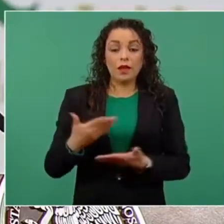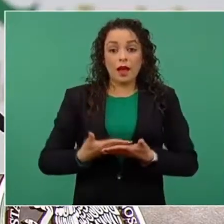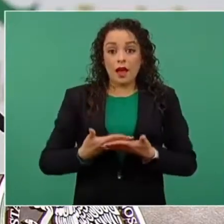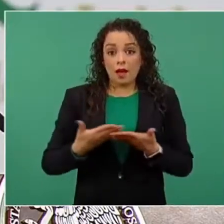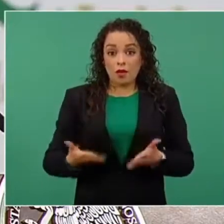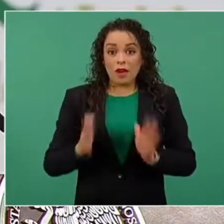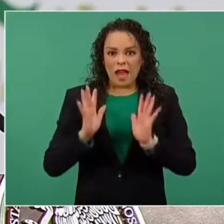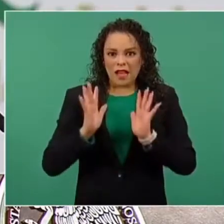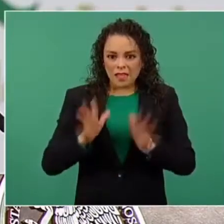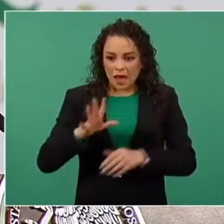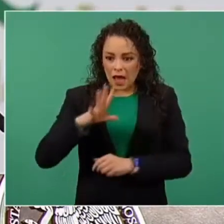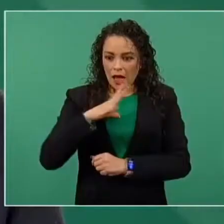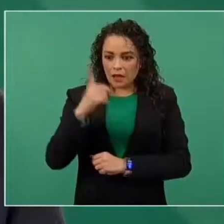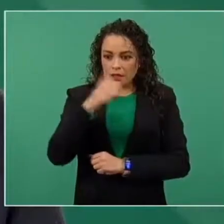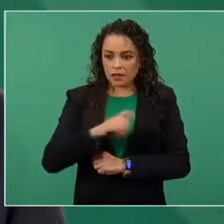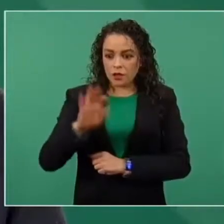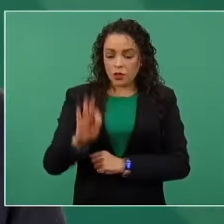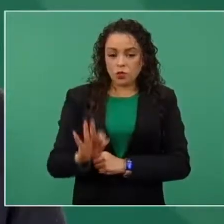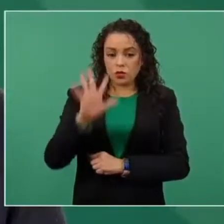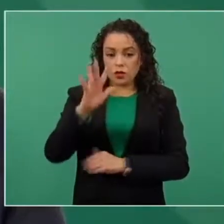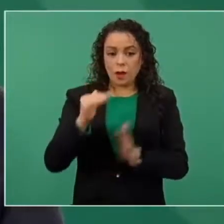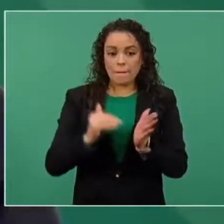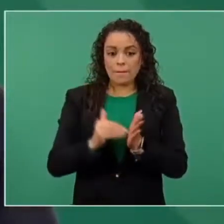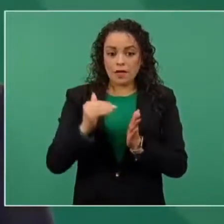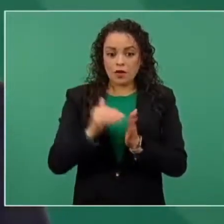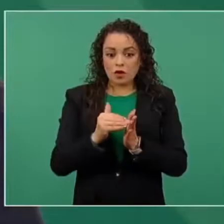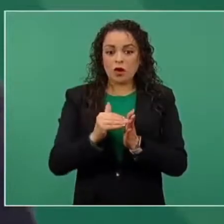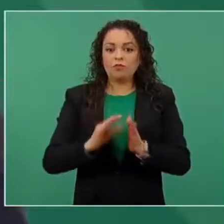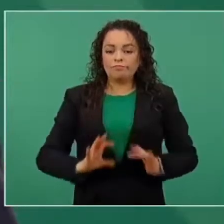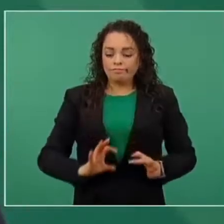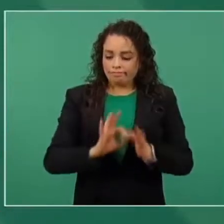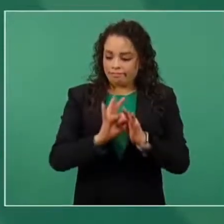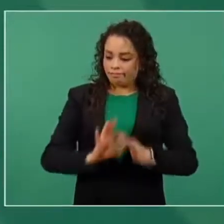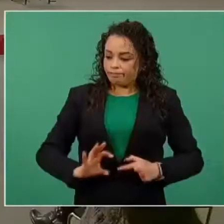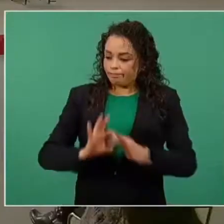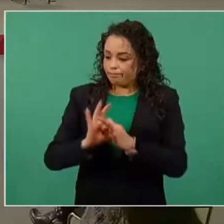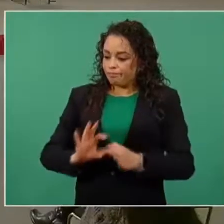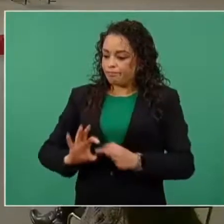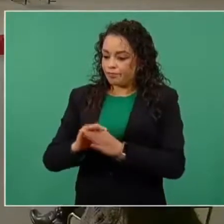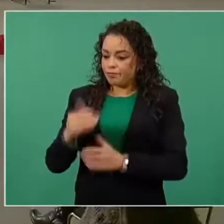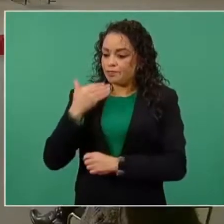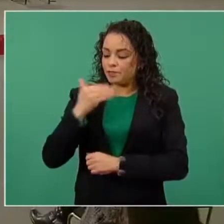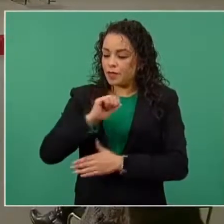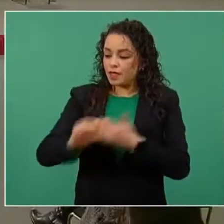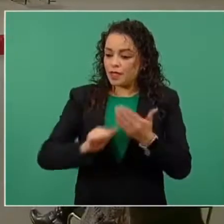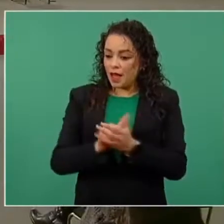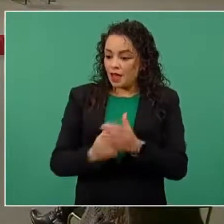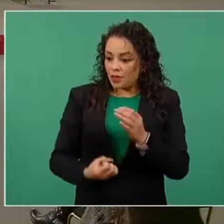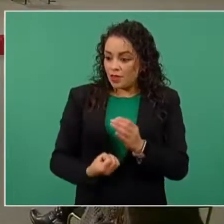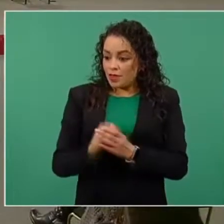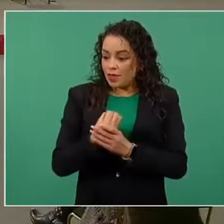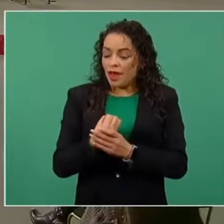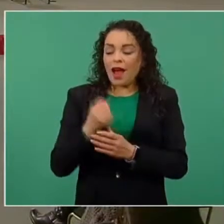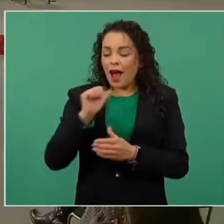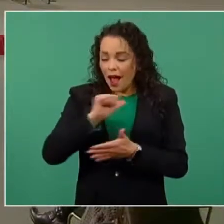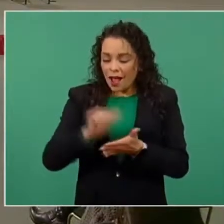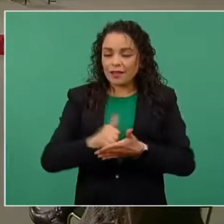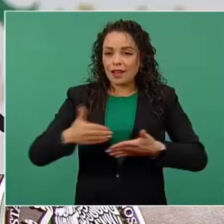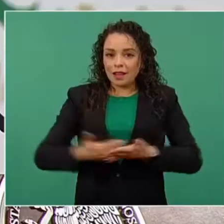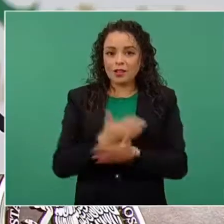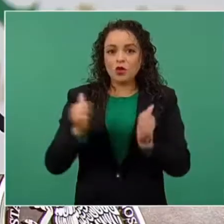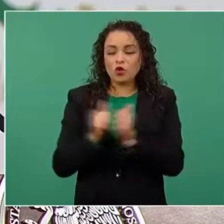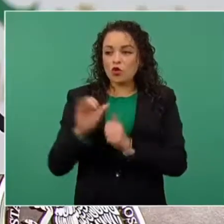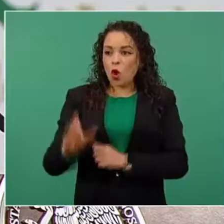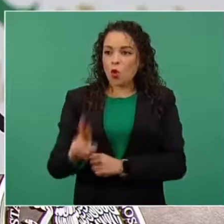145 millones de vínculos de acta de nacimiento con CUR, que es un paso fundamental para garantizar